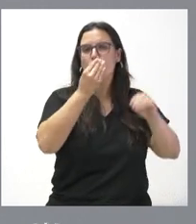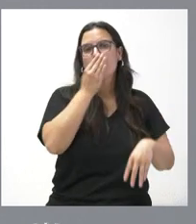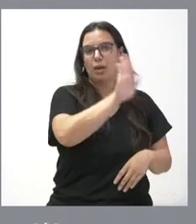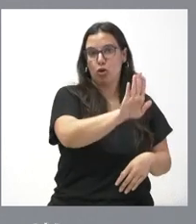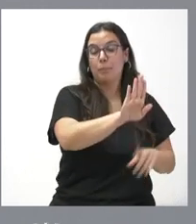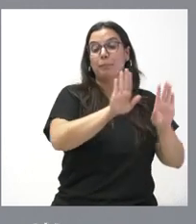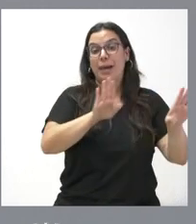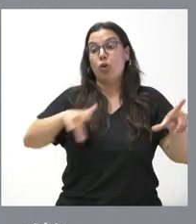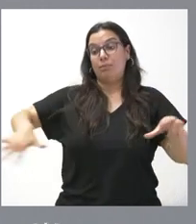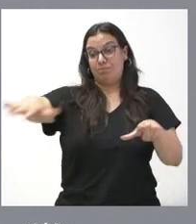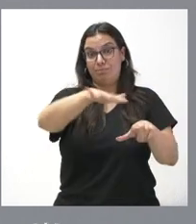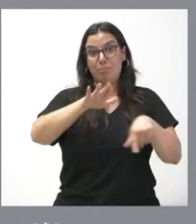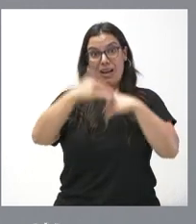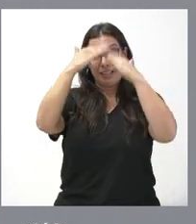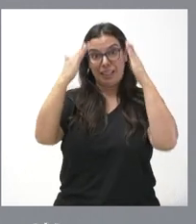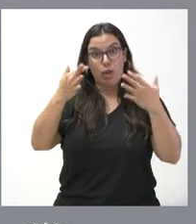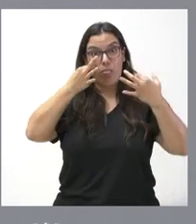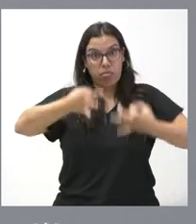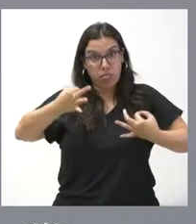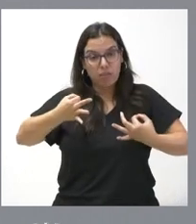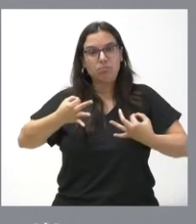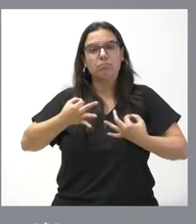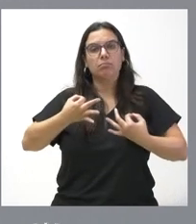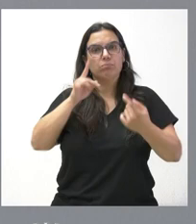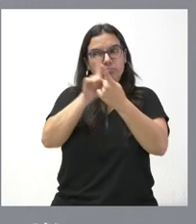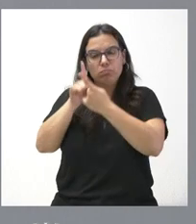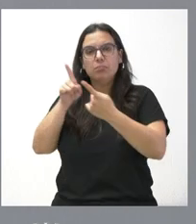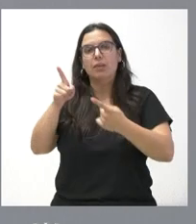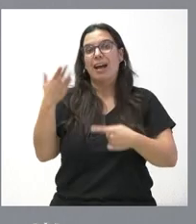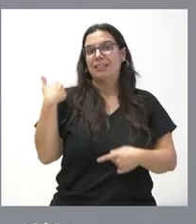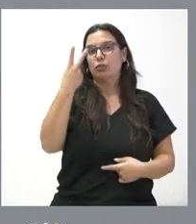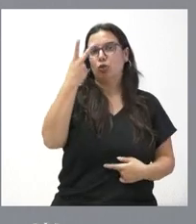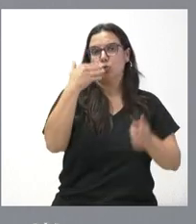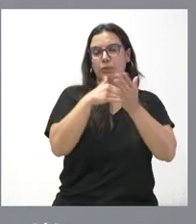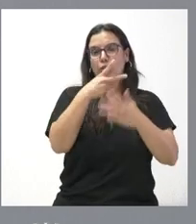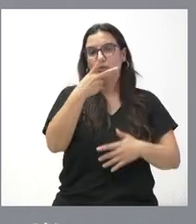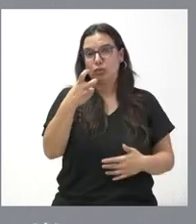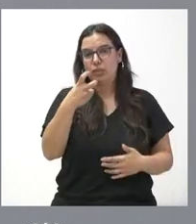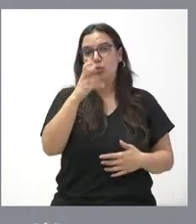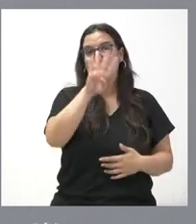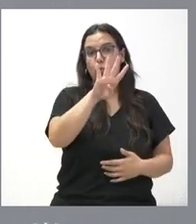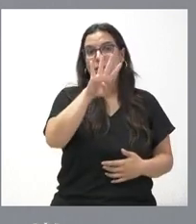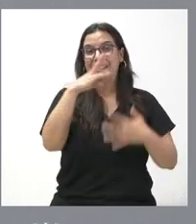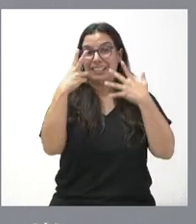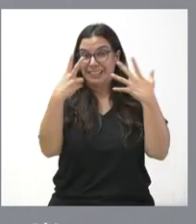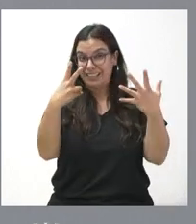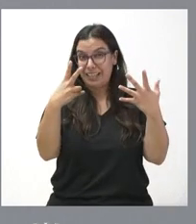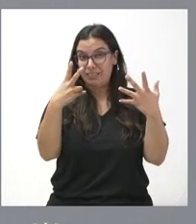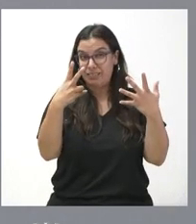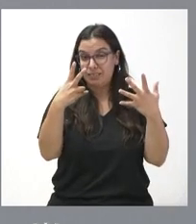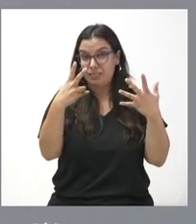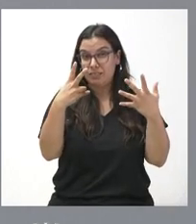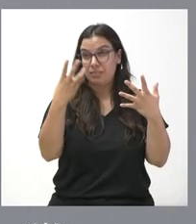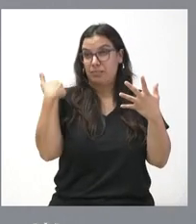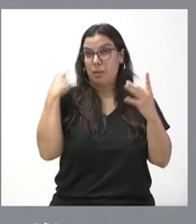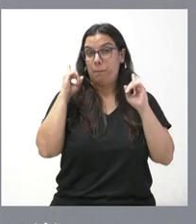que son espacio para la atención sanitaria, aumenta, como les digo, de 2.247, que